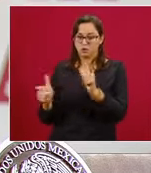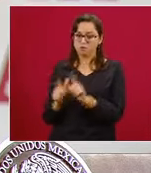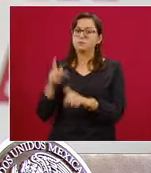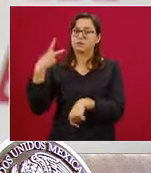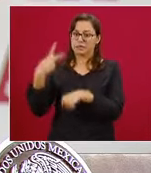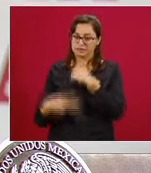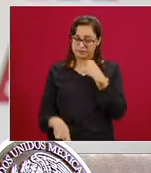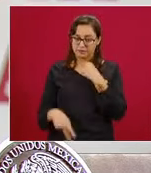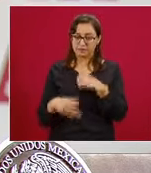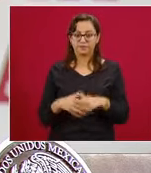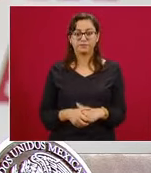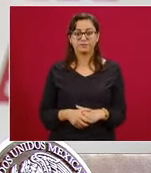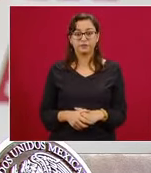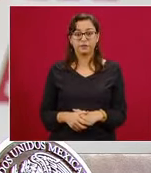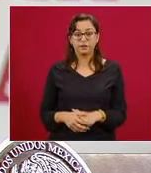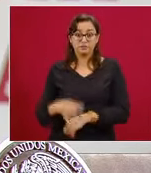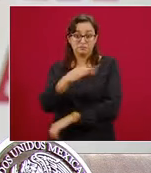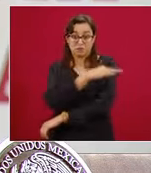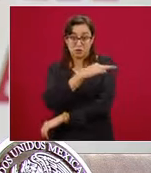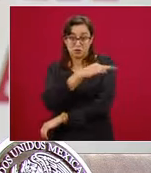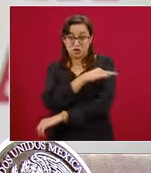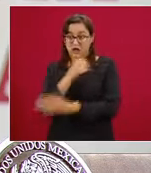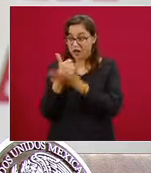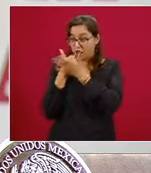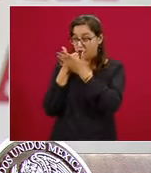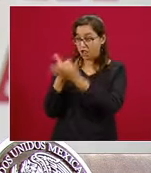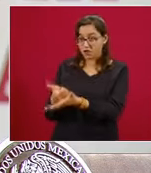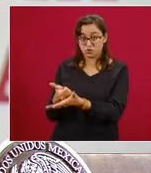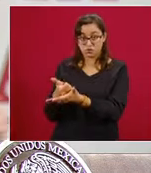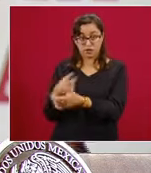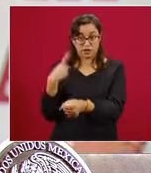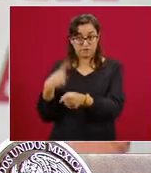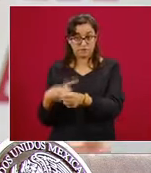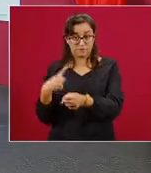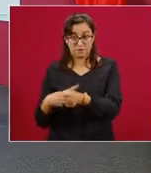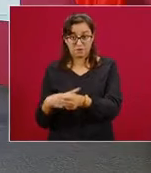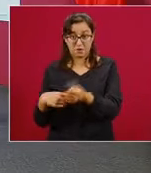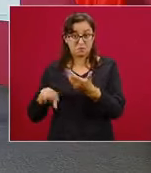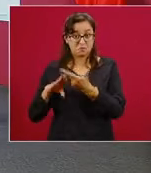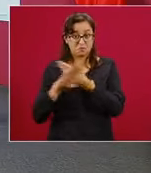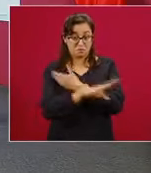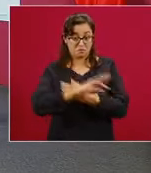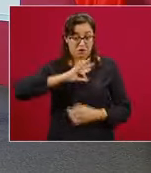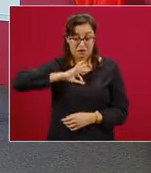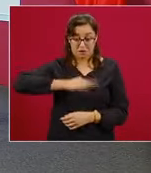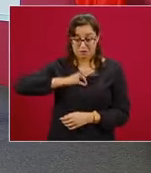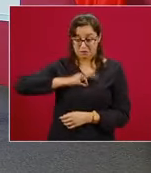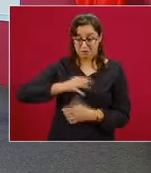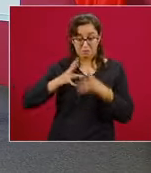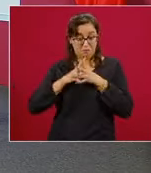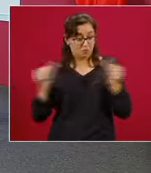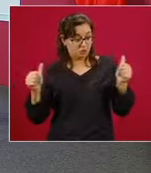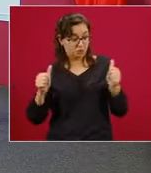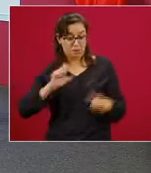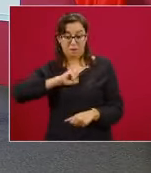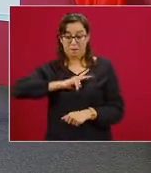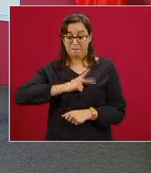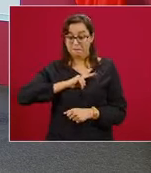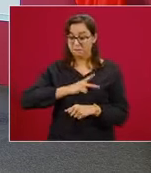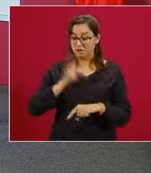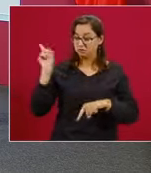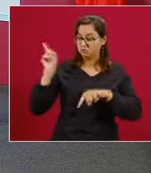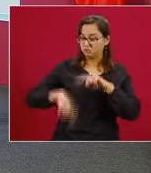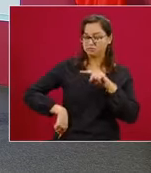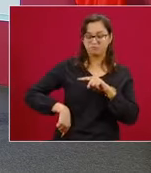complicarse. La vacuna contra influenza no tiene como propósito eliminar el virus o evitar que exista la temporada de